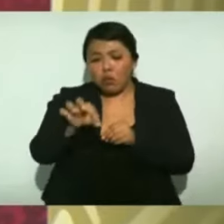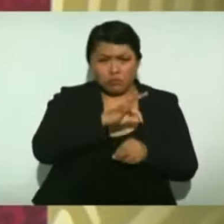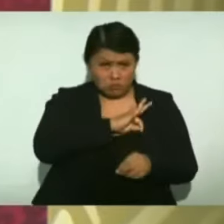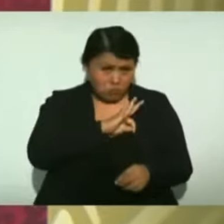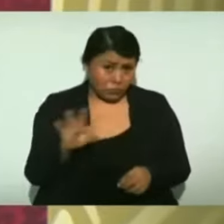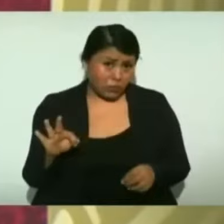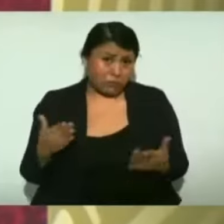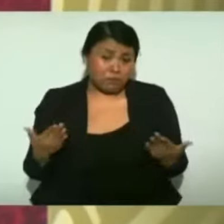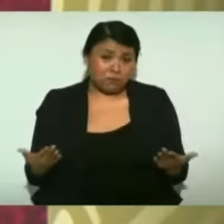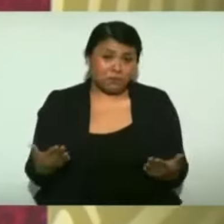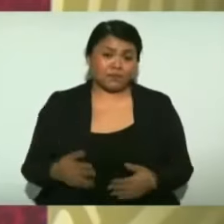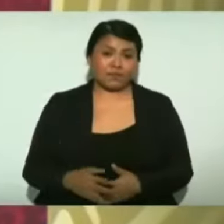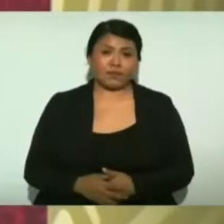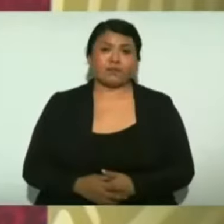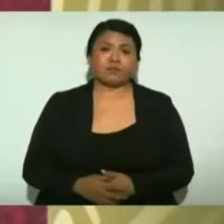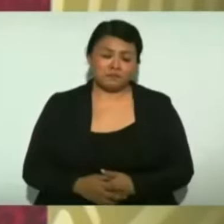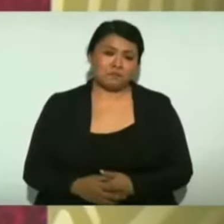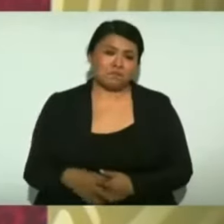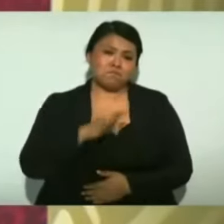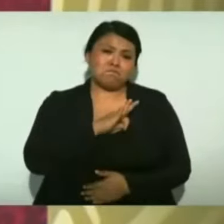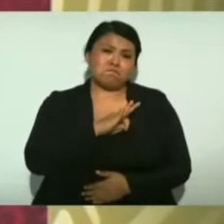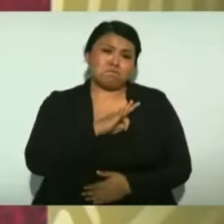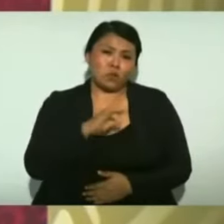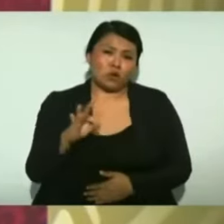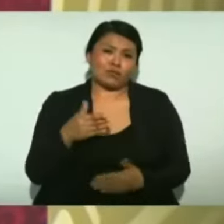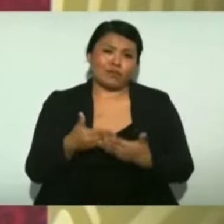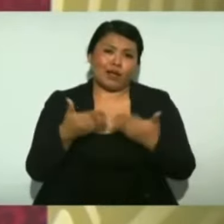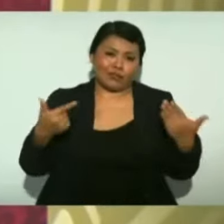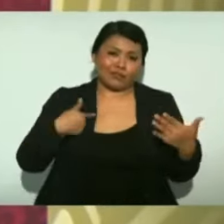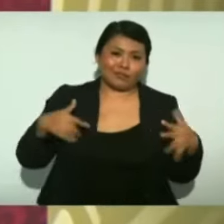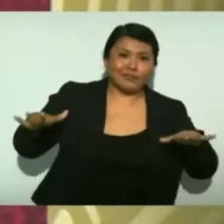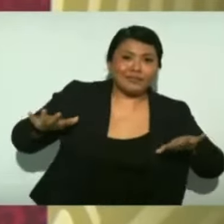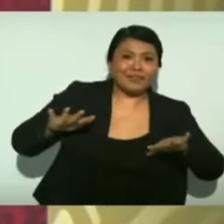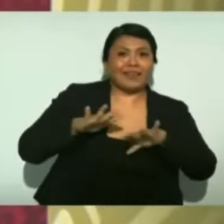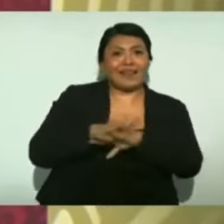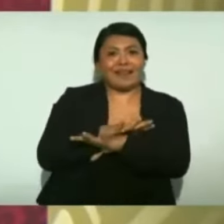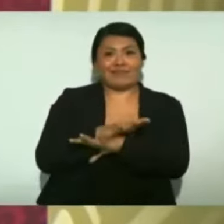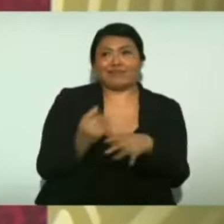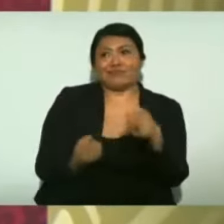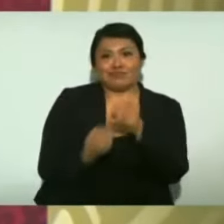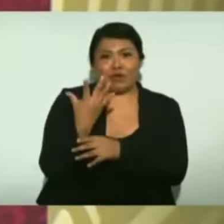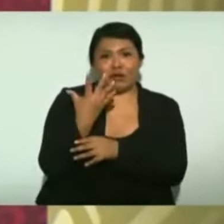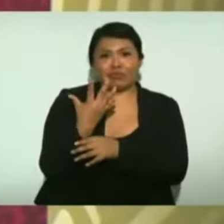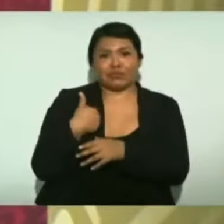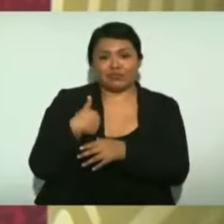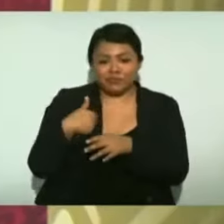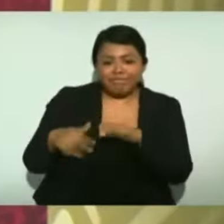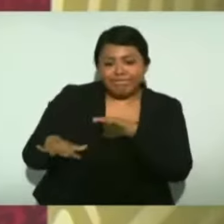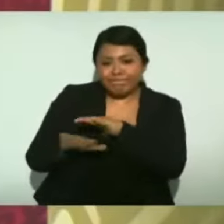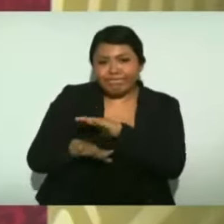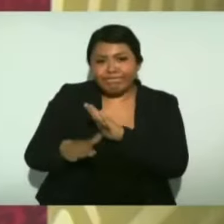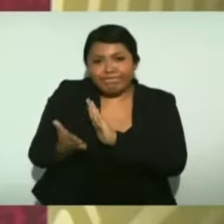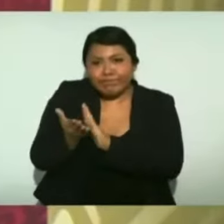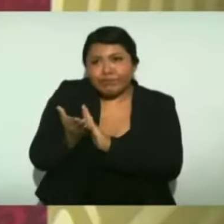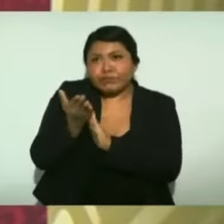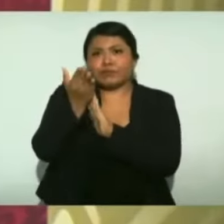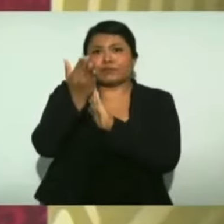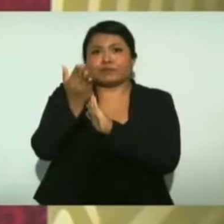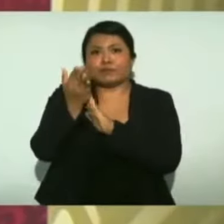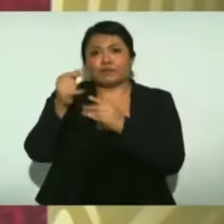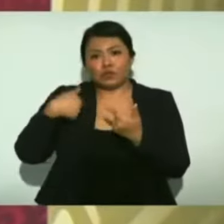puede llevar a cabo la modernidad desde abajo y para todos.